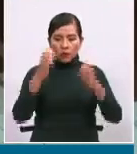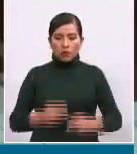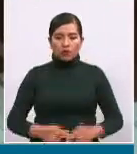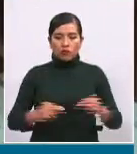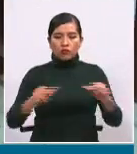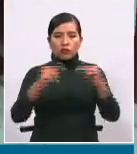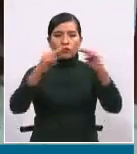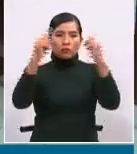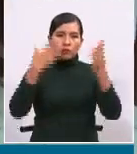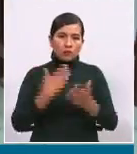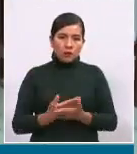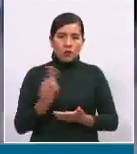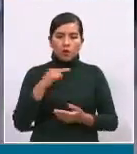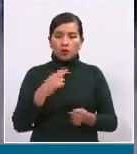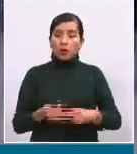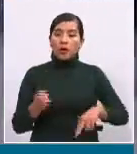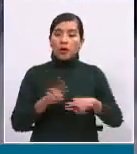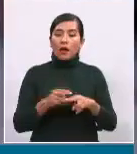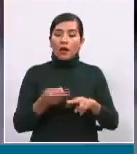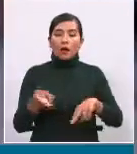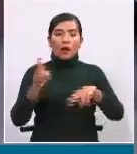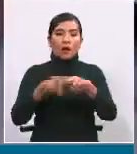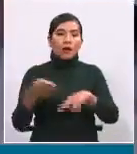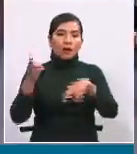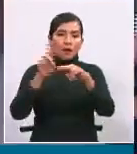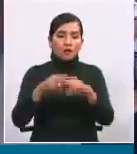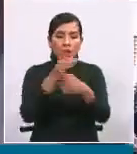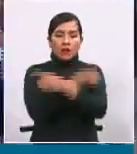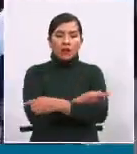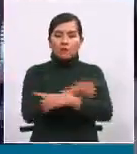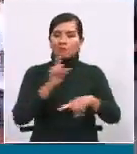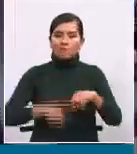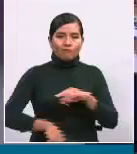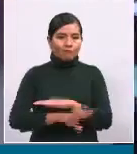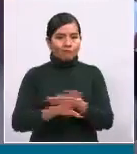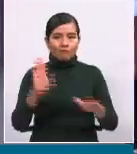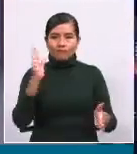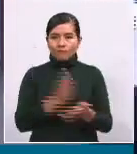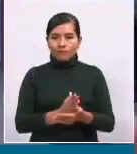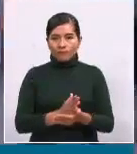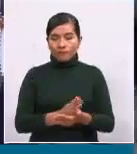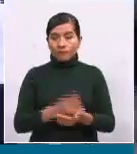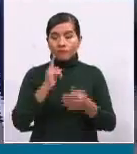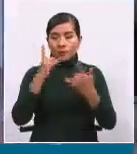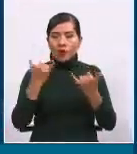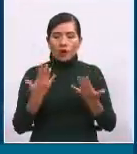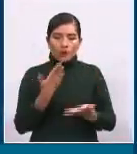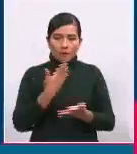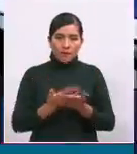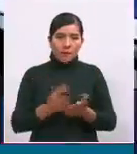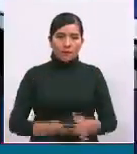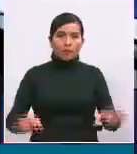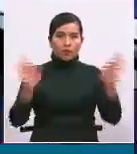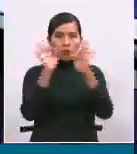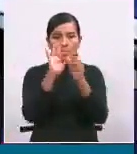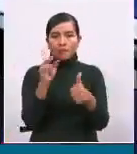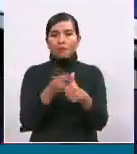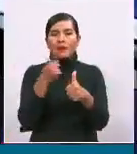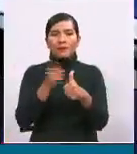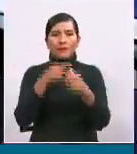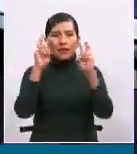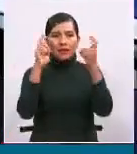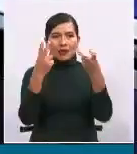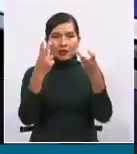no podemos seguir tampoco ampliando el descanso pedagógico. Importante, ministro, entonces, primer tema fundamental.